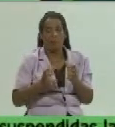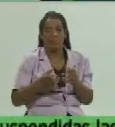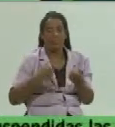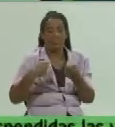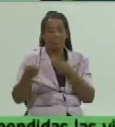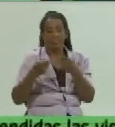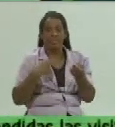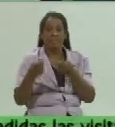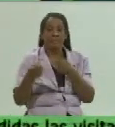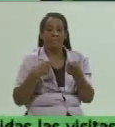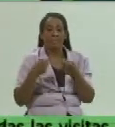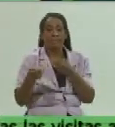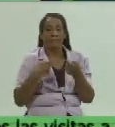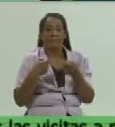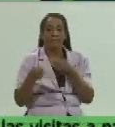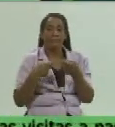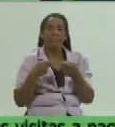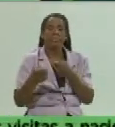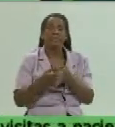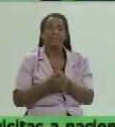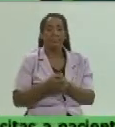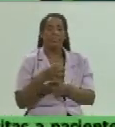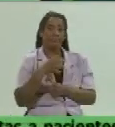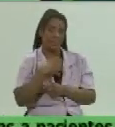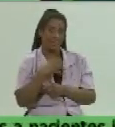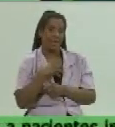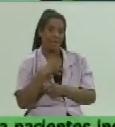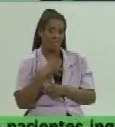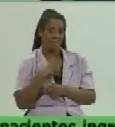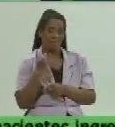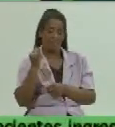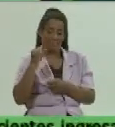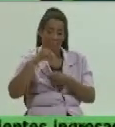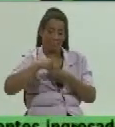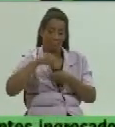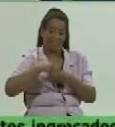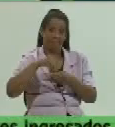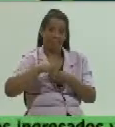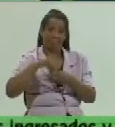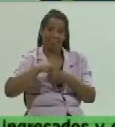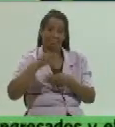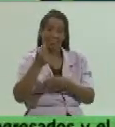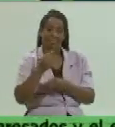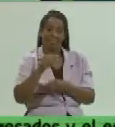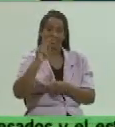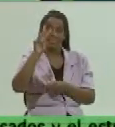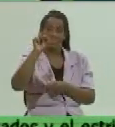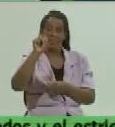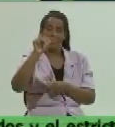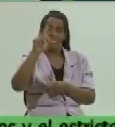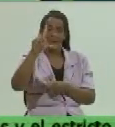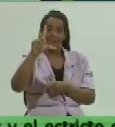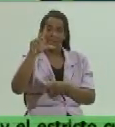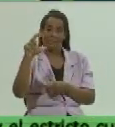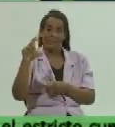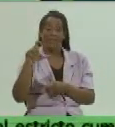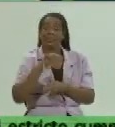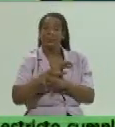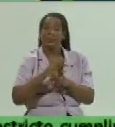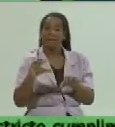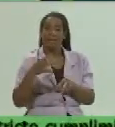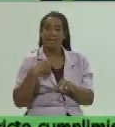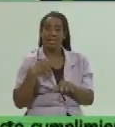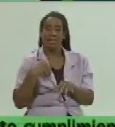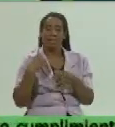comercialización que tenemos para ingresar MLC ya tenemos más de 135 unidades